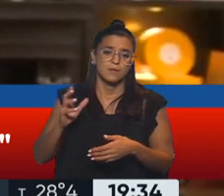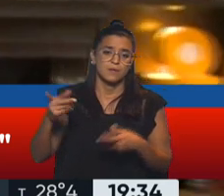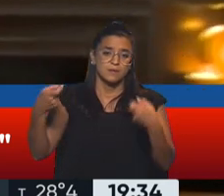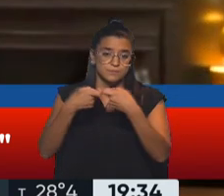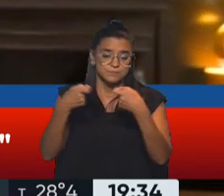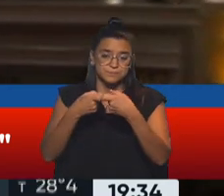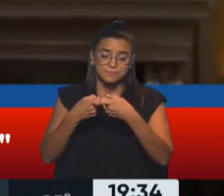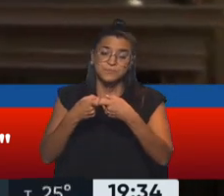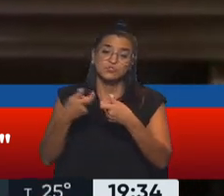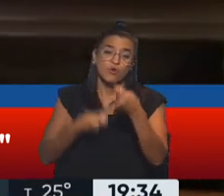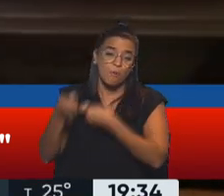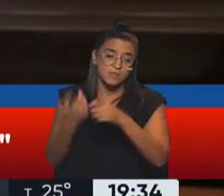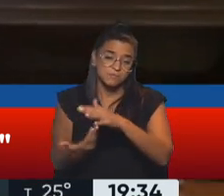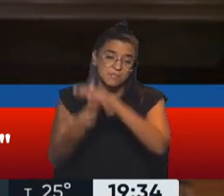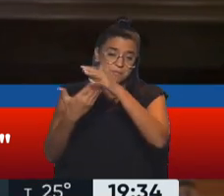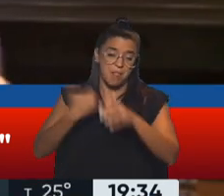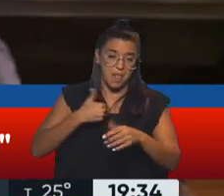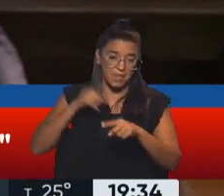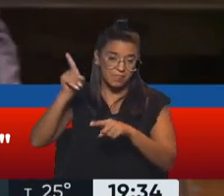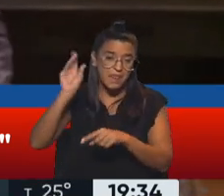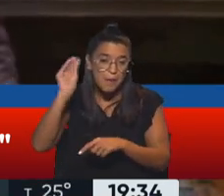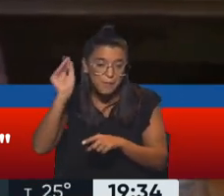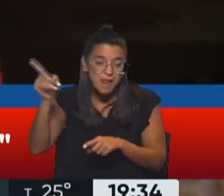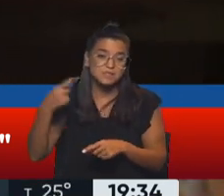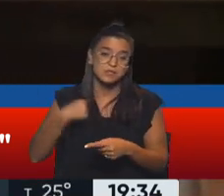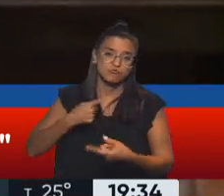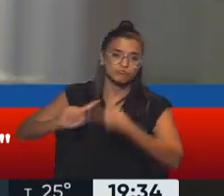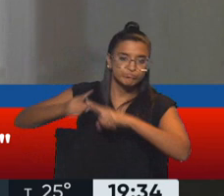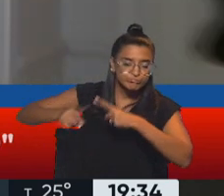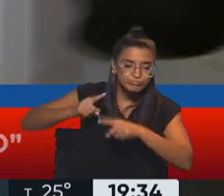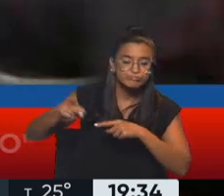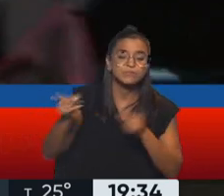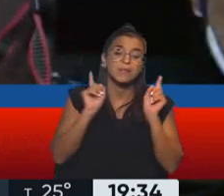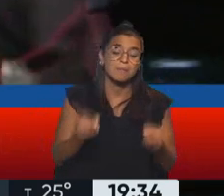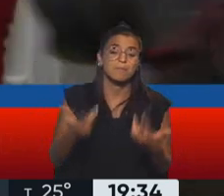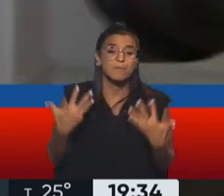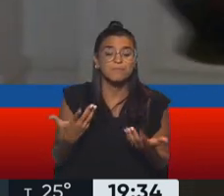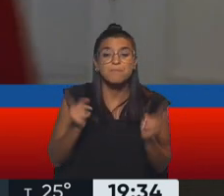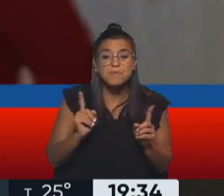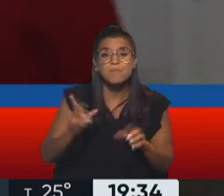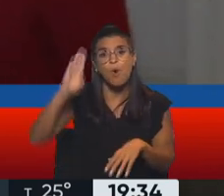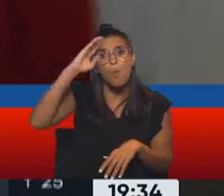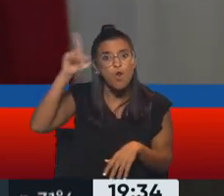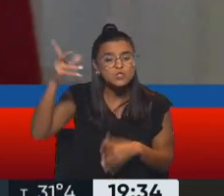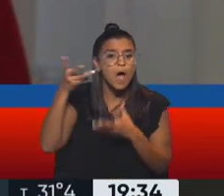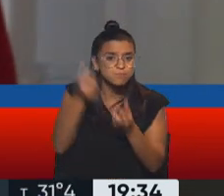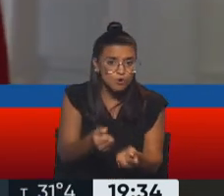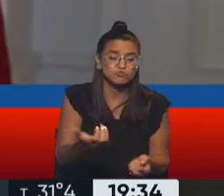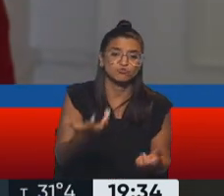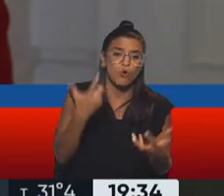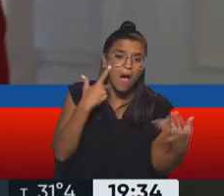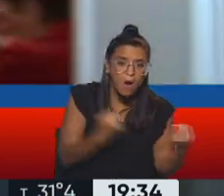comercial argentino, que es Brasil. Y también será la paradoja, por su momento, Bolsonaro respaldó este acuerdo